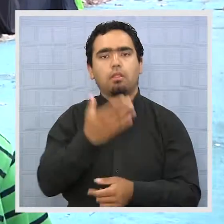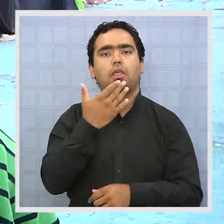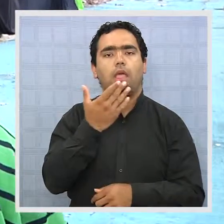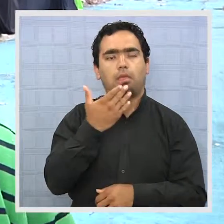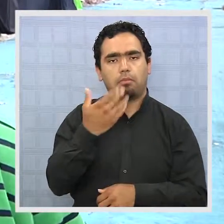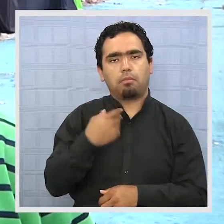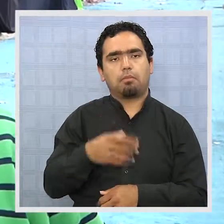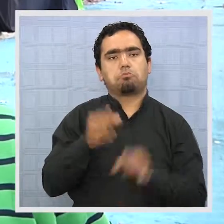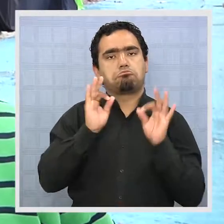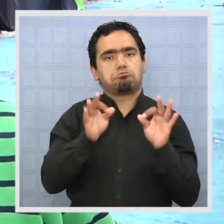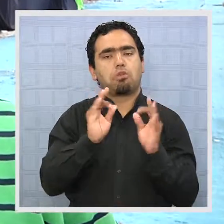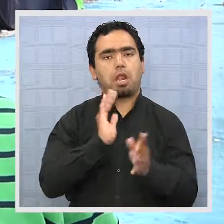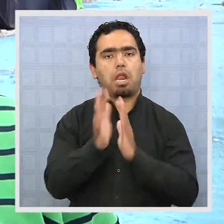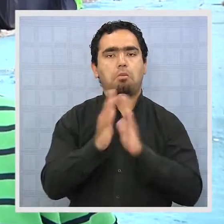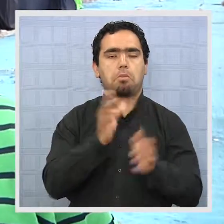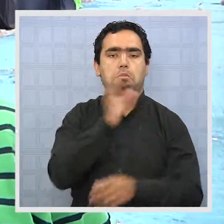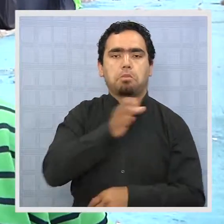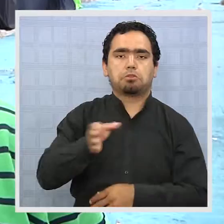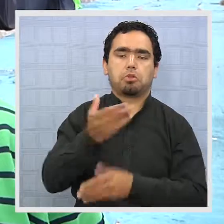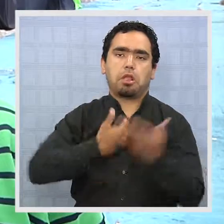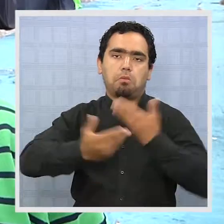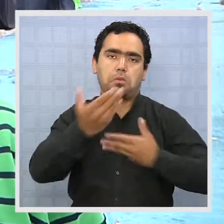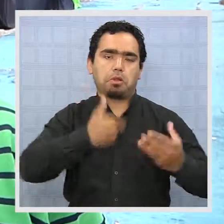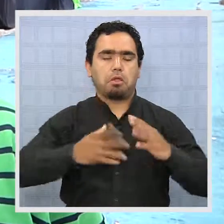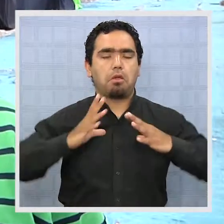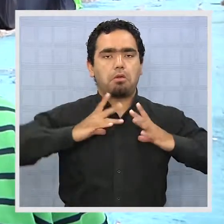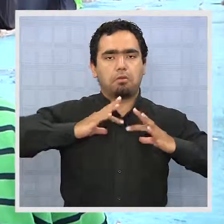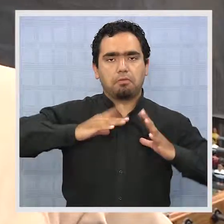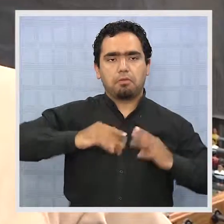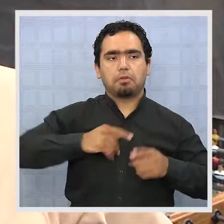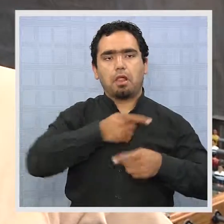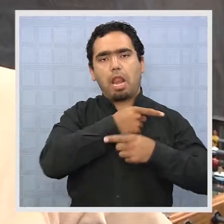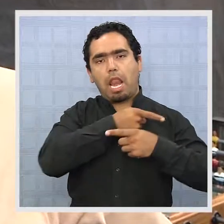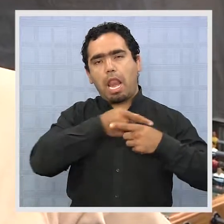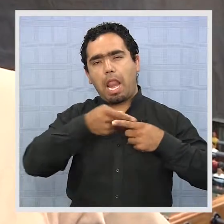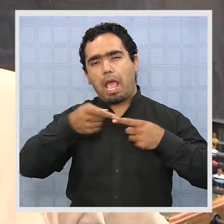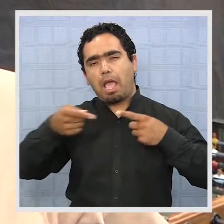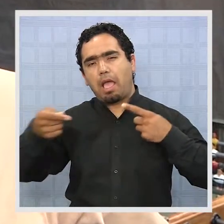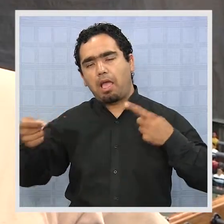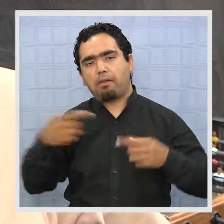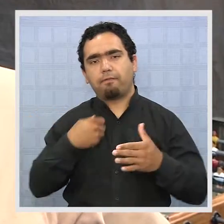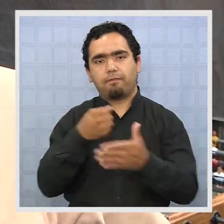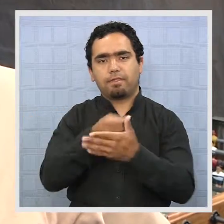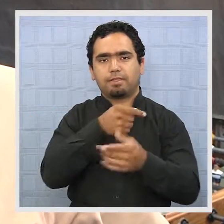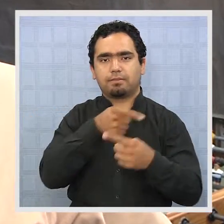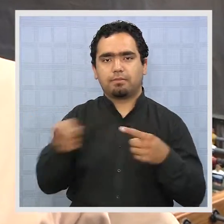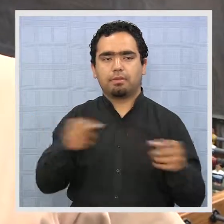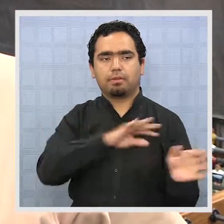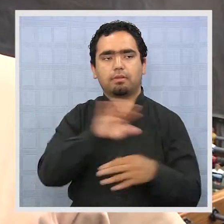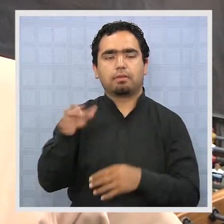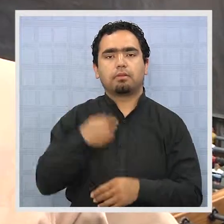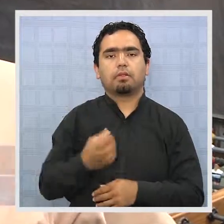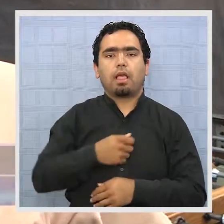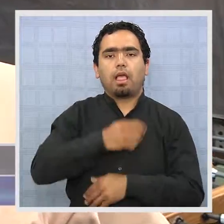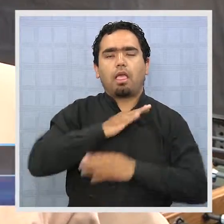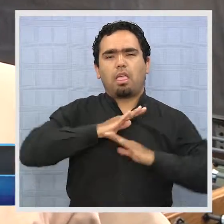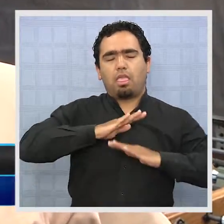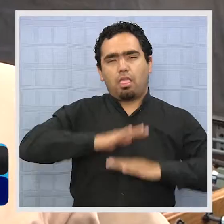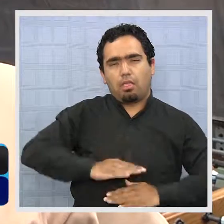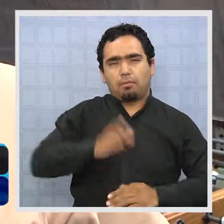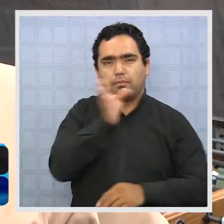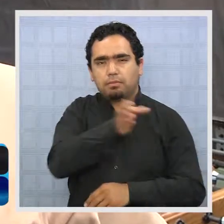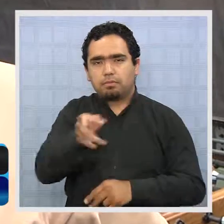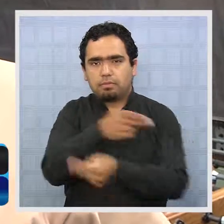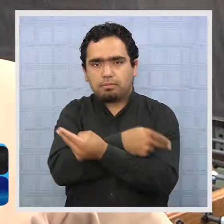Creo que fue una buena ramada, la gente compartió, la gente disfrutó este largo fin de semana. Un poquito extensa, que ya sea agotadora para el mismo público, que